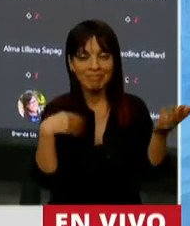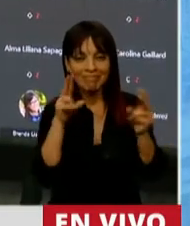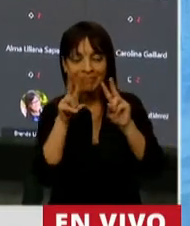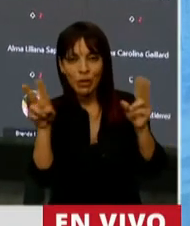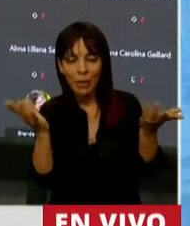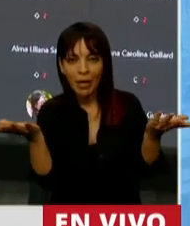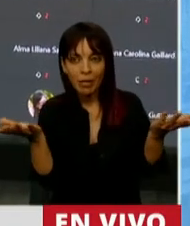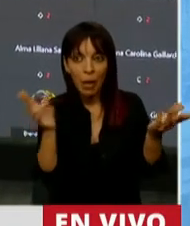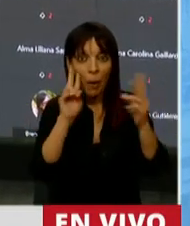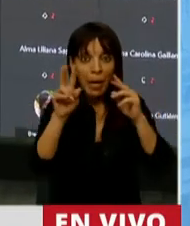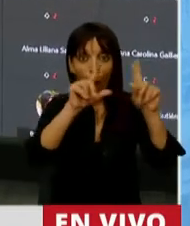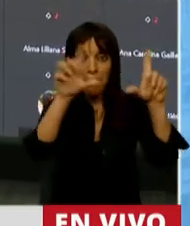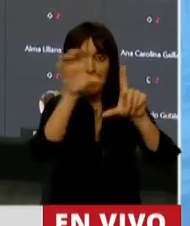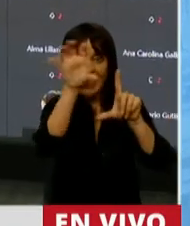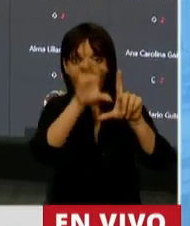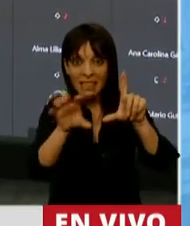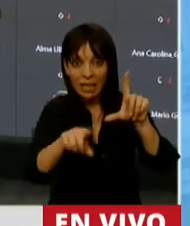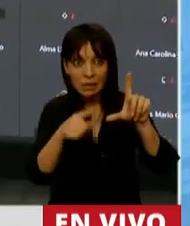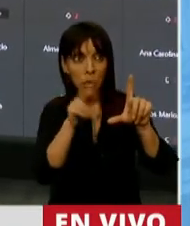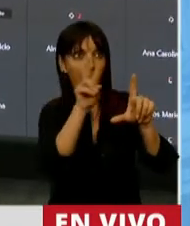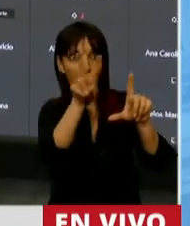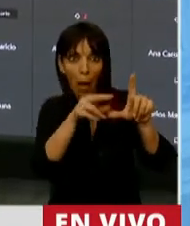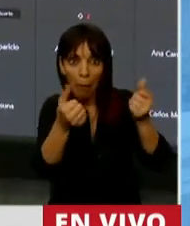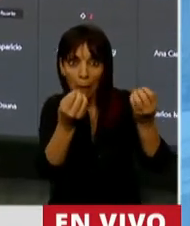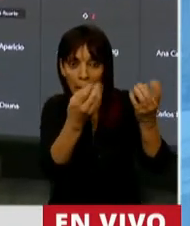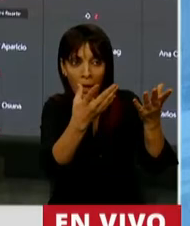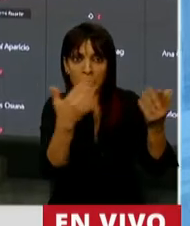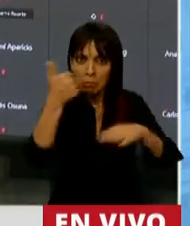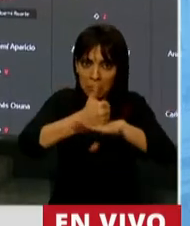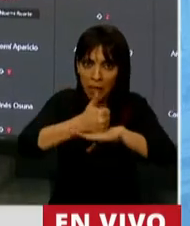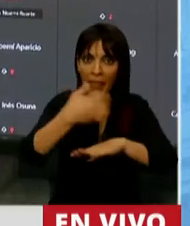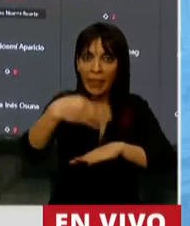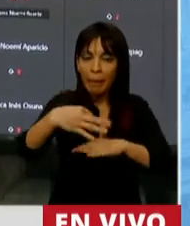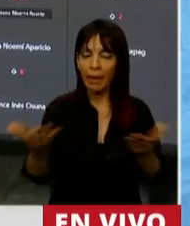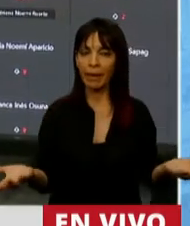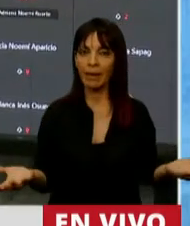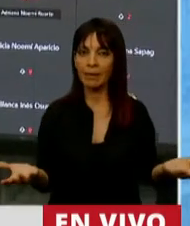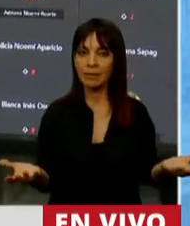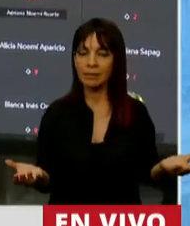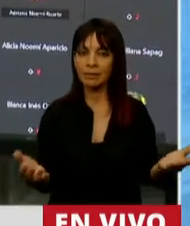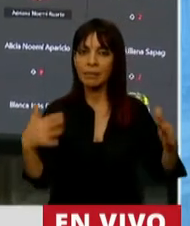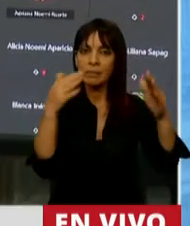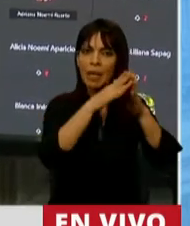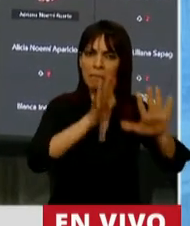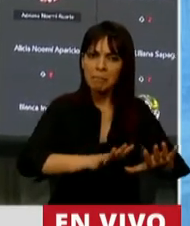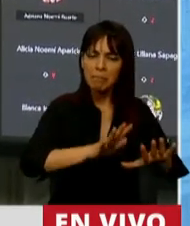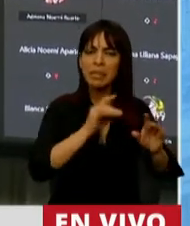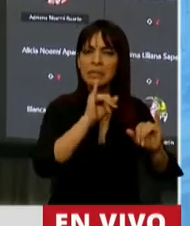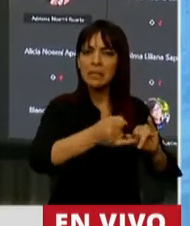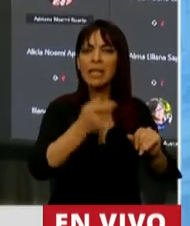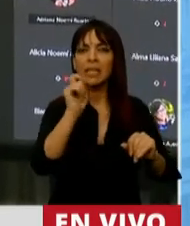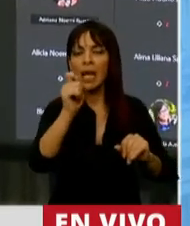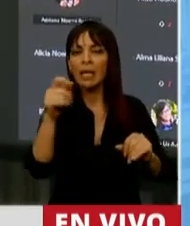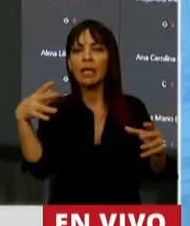no entiendo por qué no están hoy acá presentes. Cuando están presentes, desde que comenzó la pandemia, los colectiveros, las